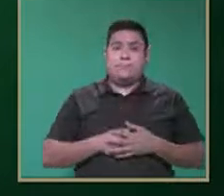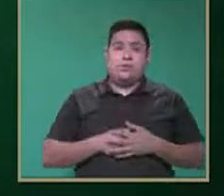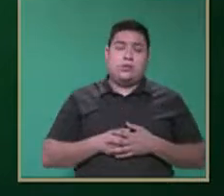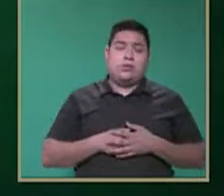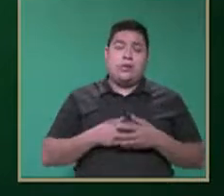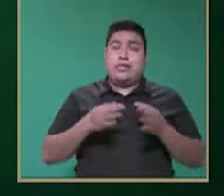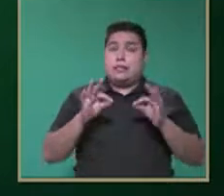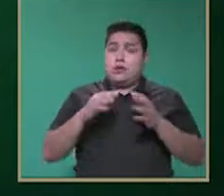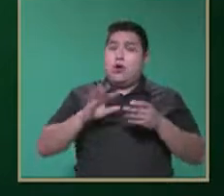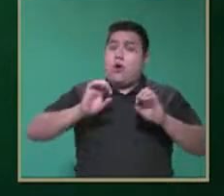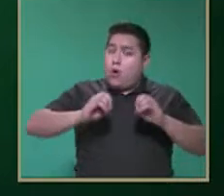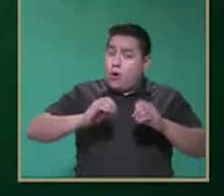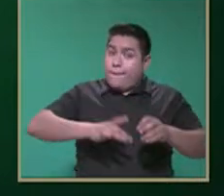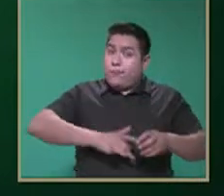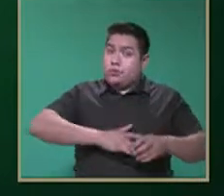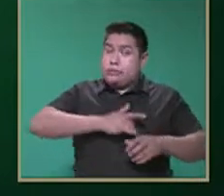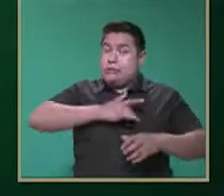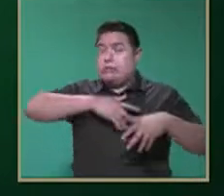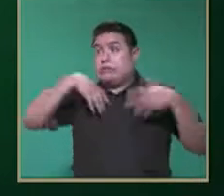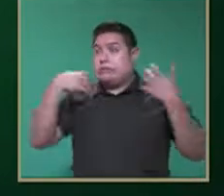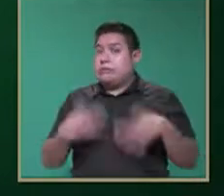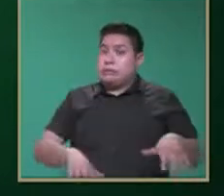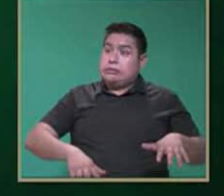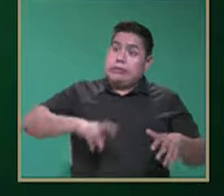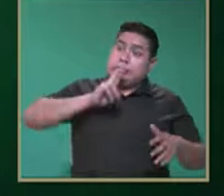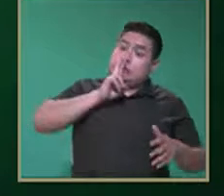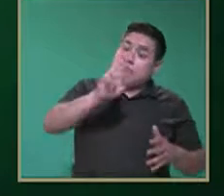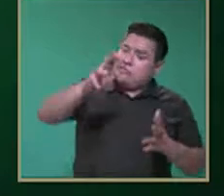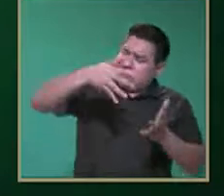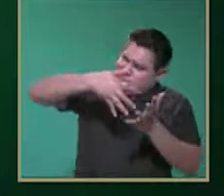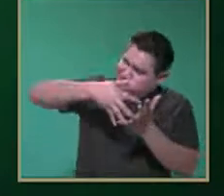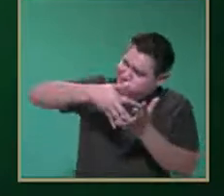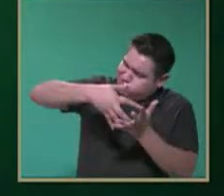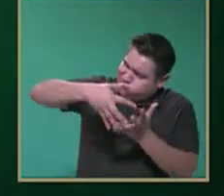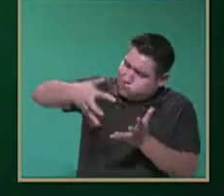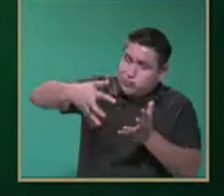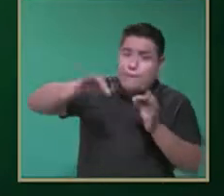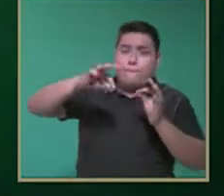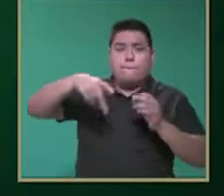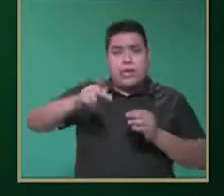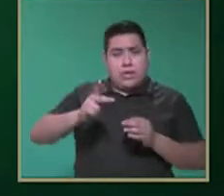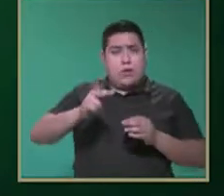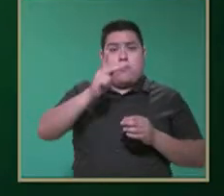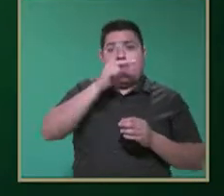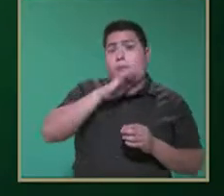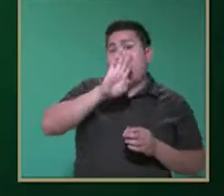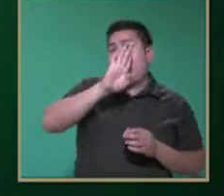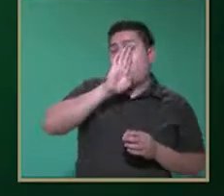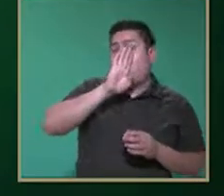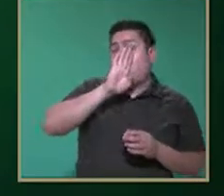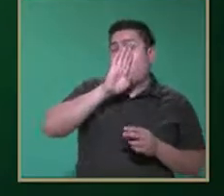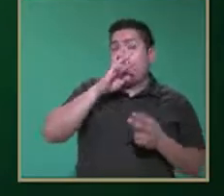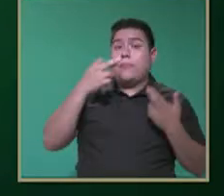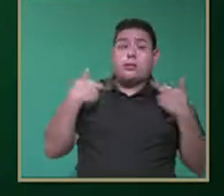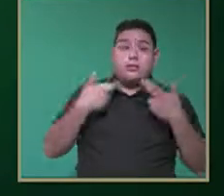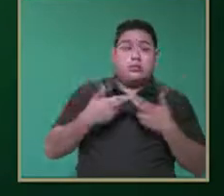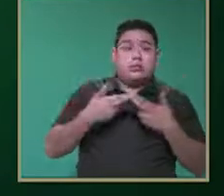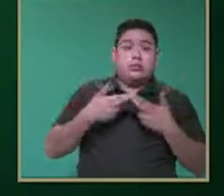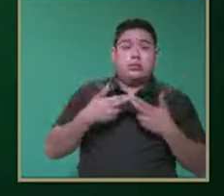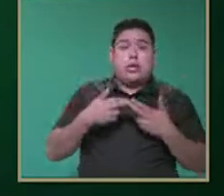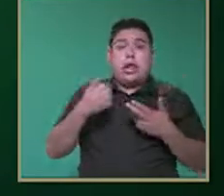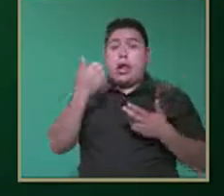Tenemos que ir aprendiendo a cómo vamos a ir regulando este estado emocional.